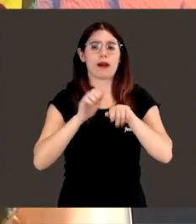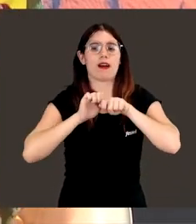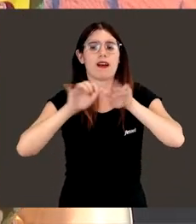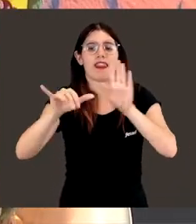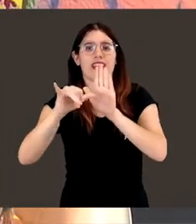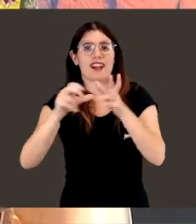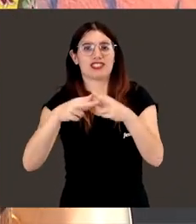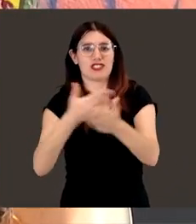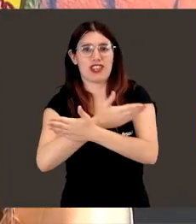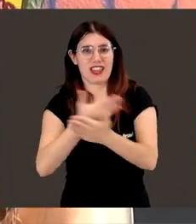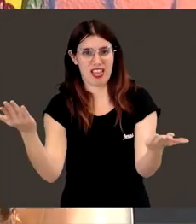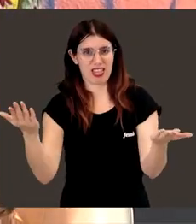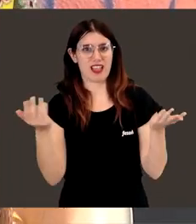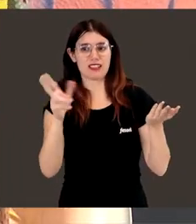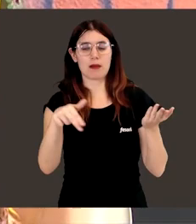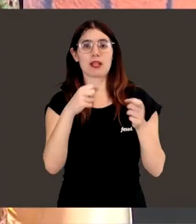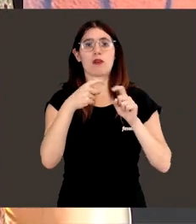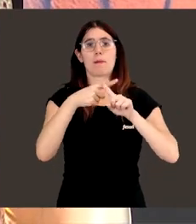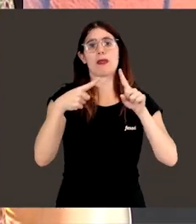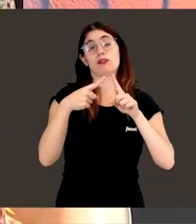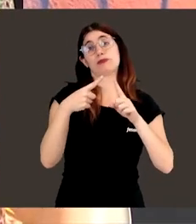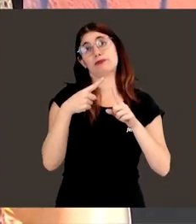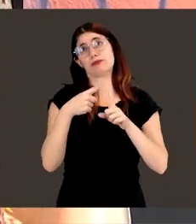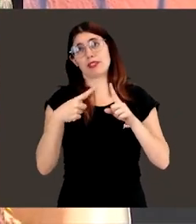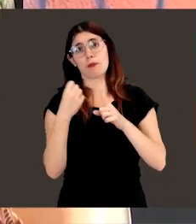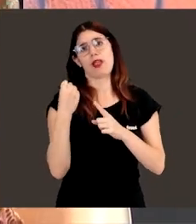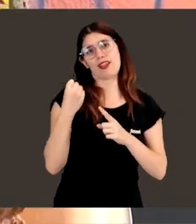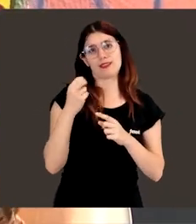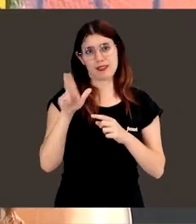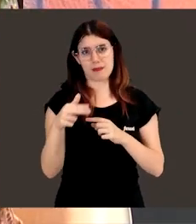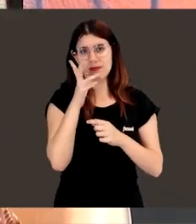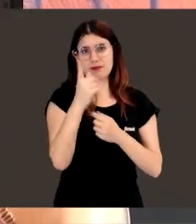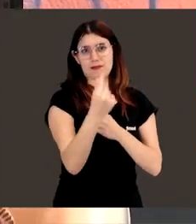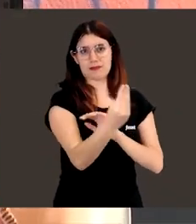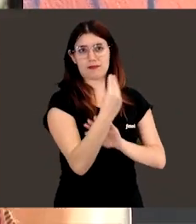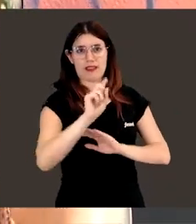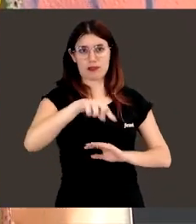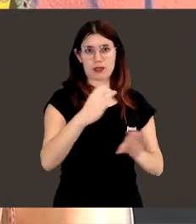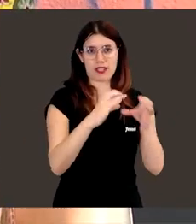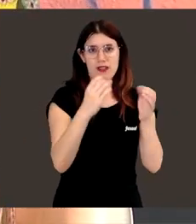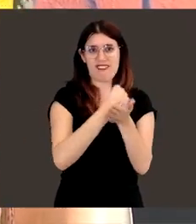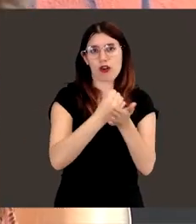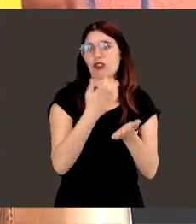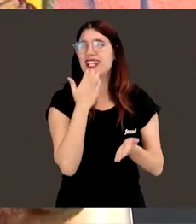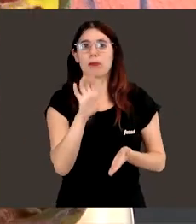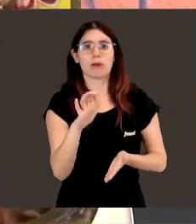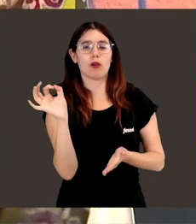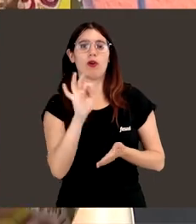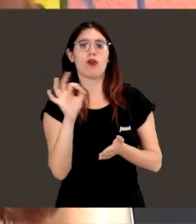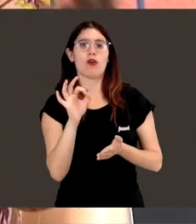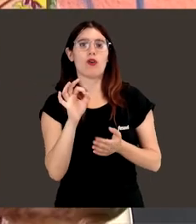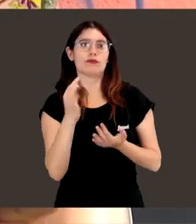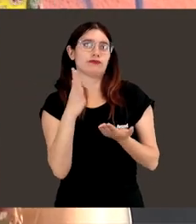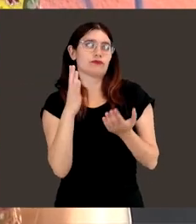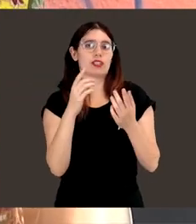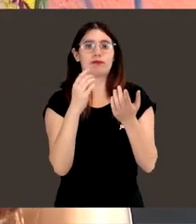acercarte con medios de poder, que podían invertir luego en ciencia, con bancos, obras sociales, por